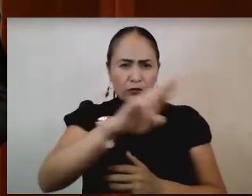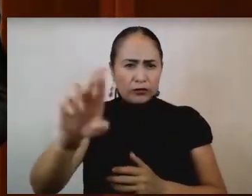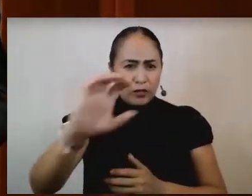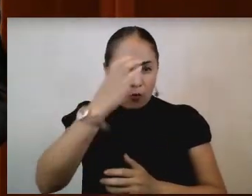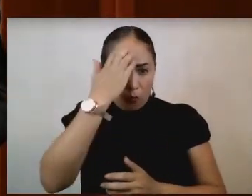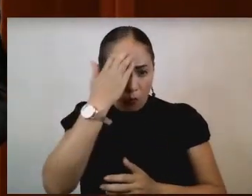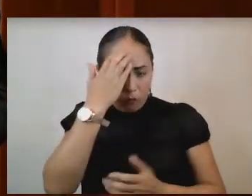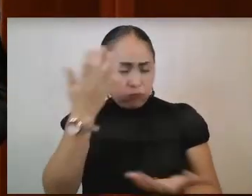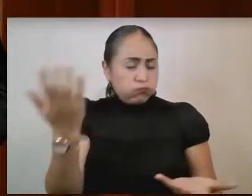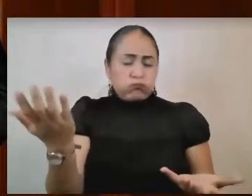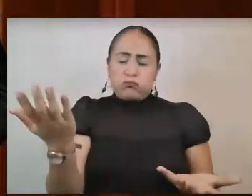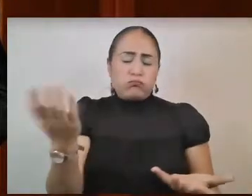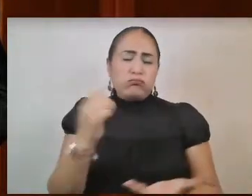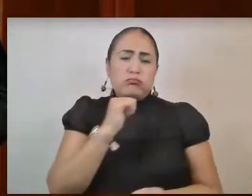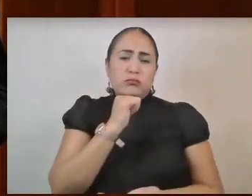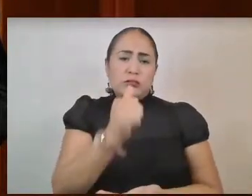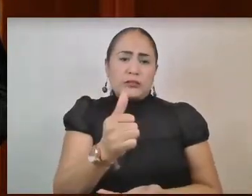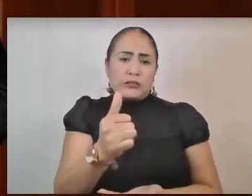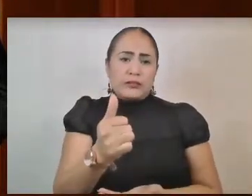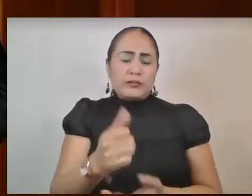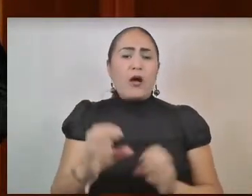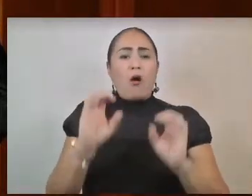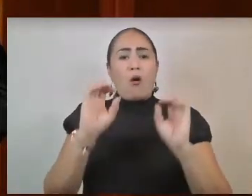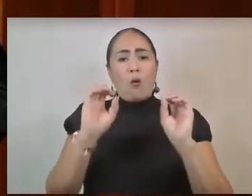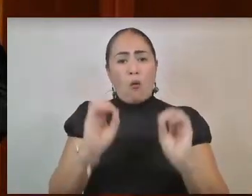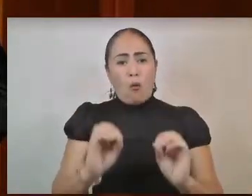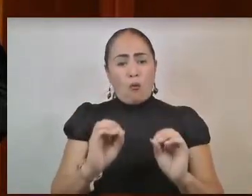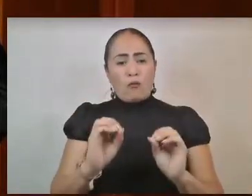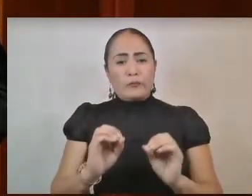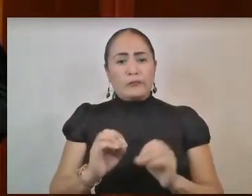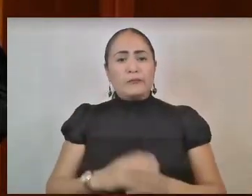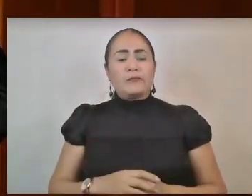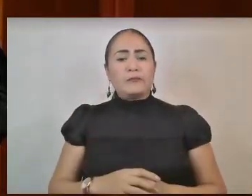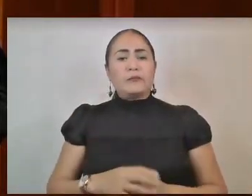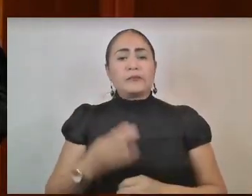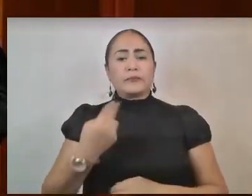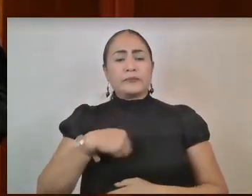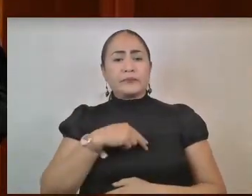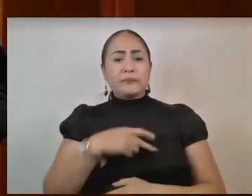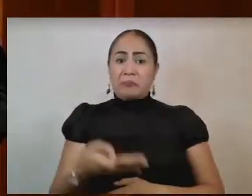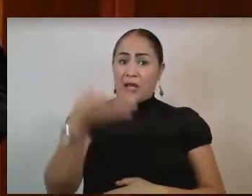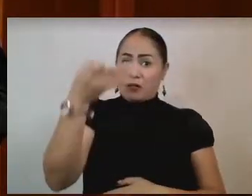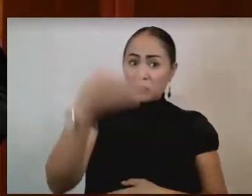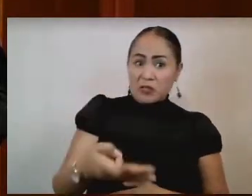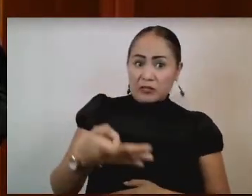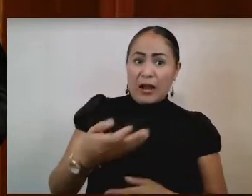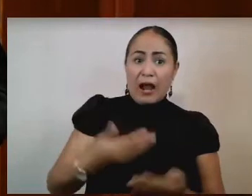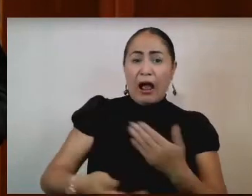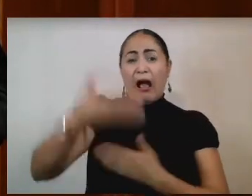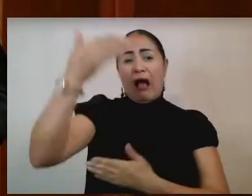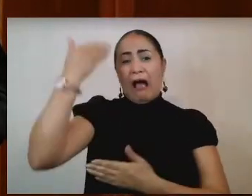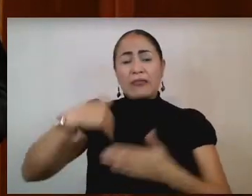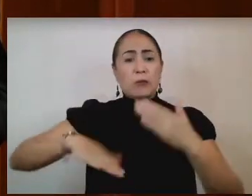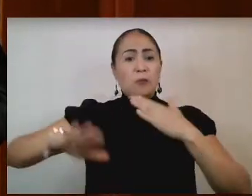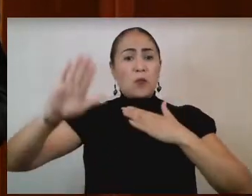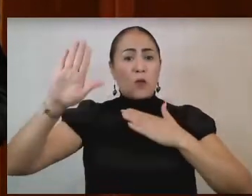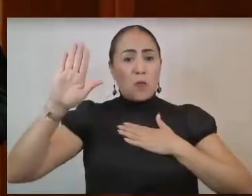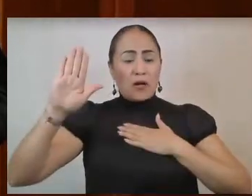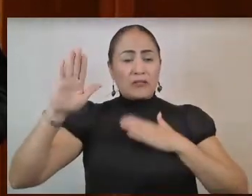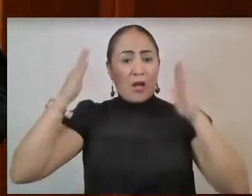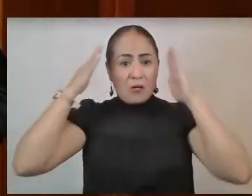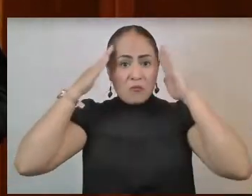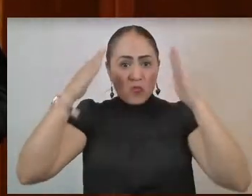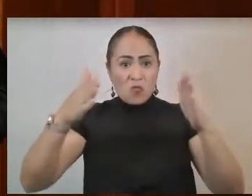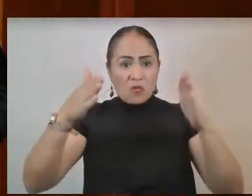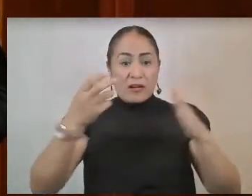aceptada en razón de lo que protestamos cumplir y hacer cumplir.